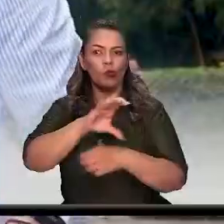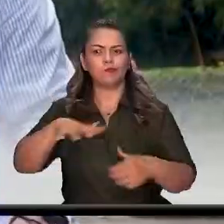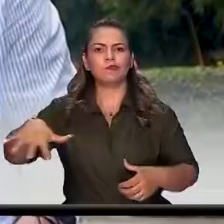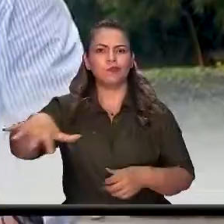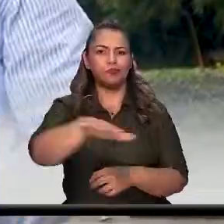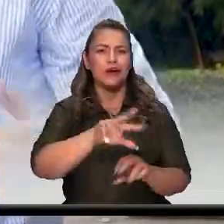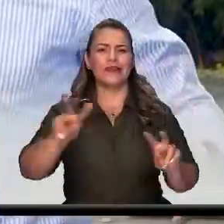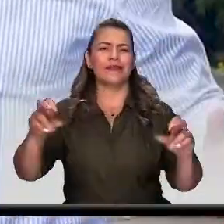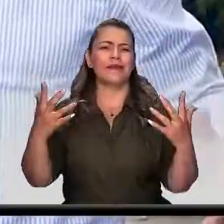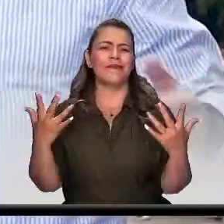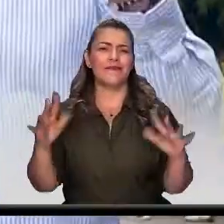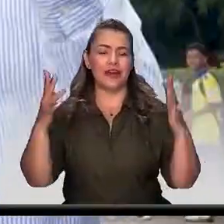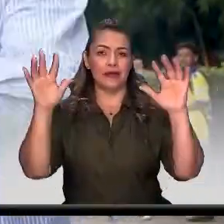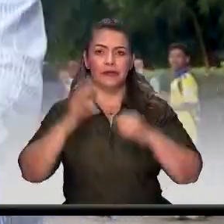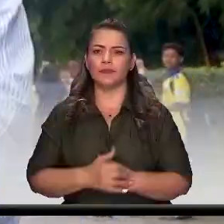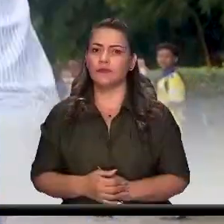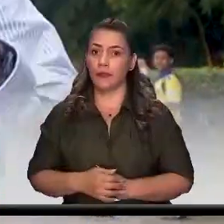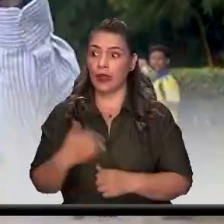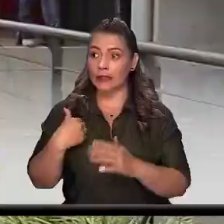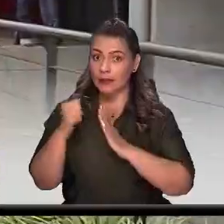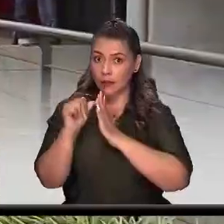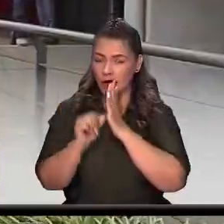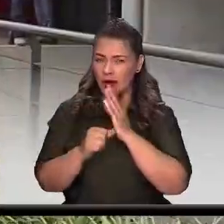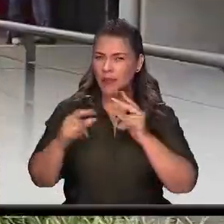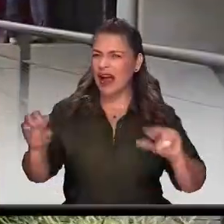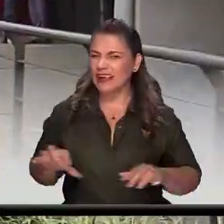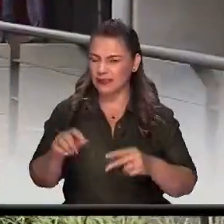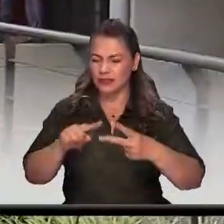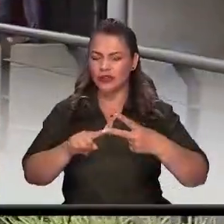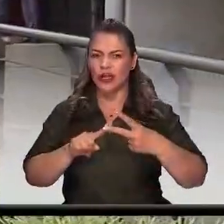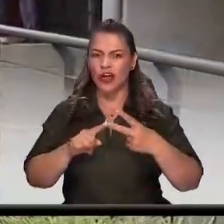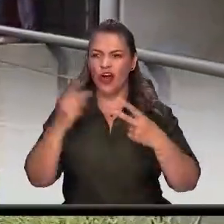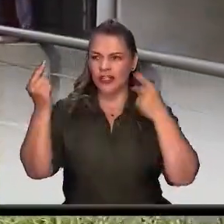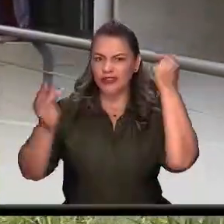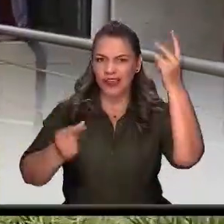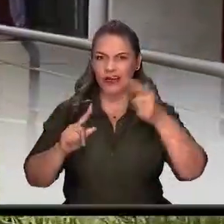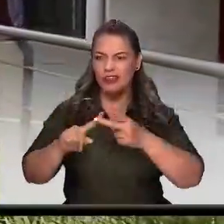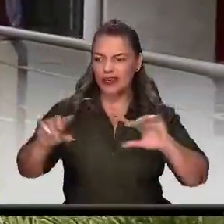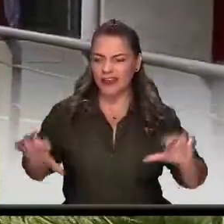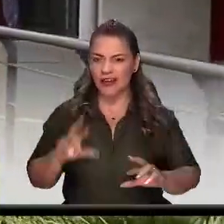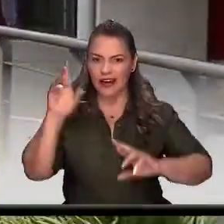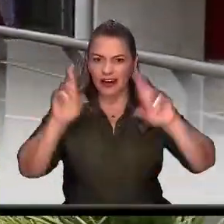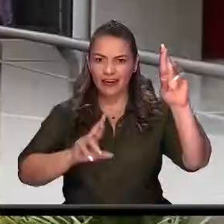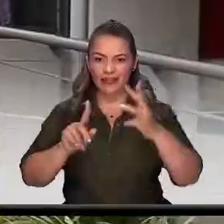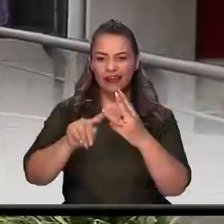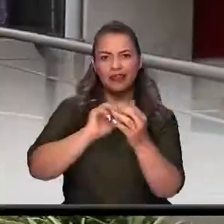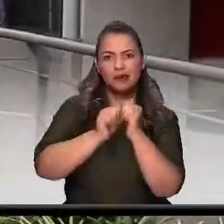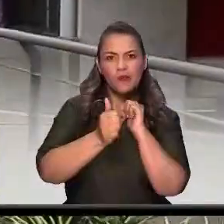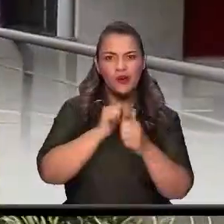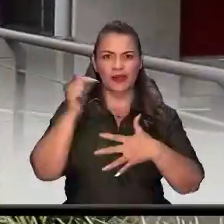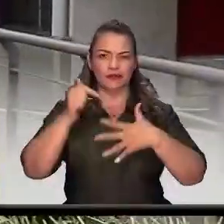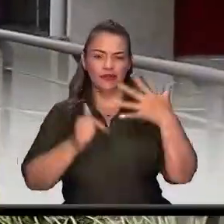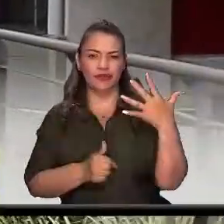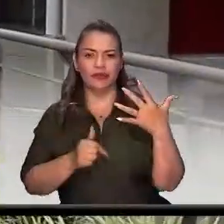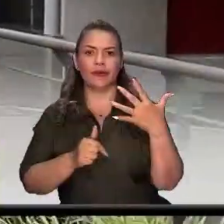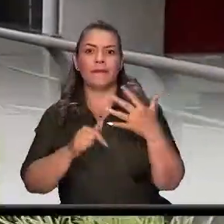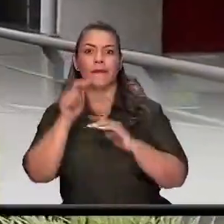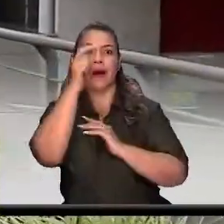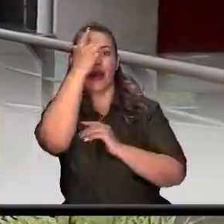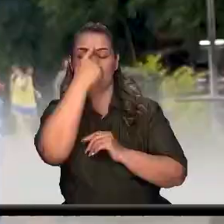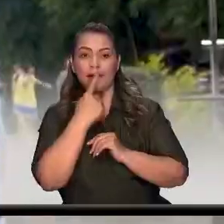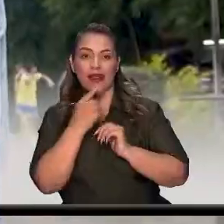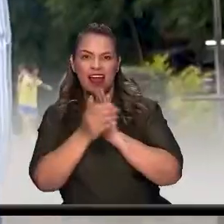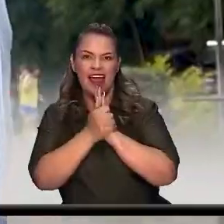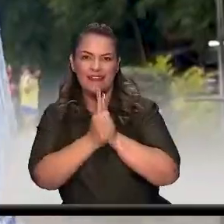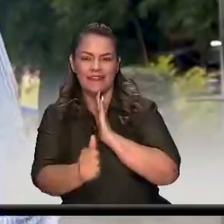En este programa vamos a ver todo lo que hicimos. Conciertos, actividades recreativas, deportivas, talento itagüiseño. Unas fiestas para nunca olvidar. Así